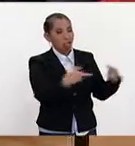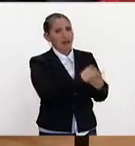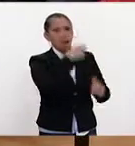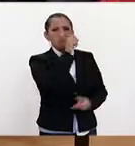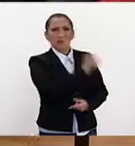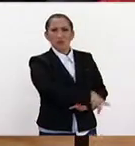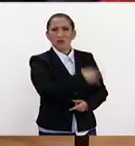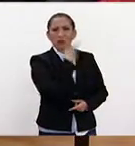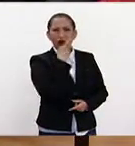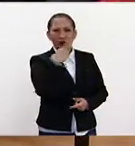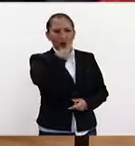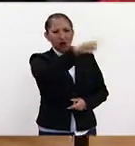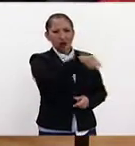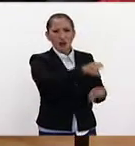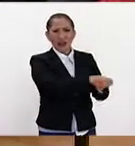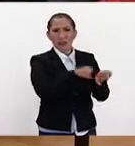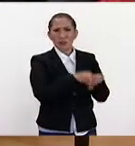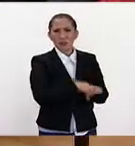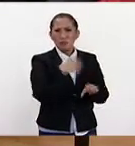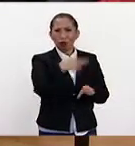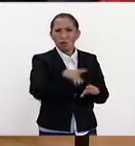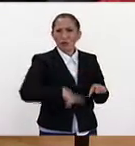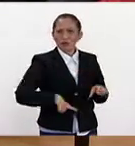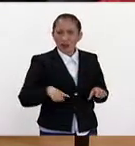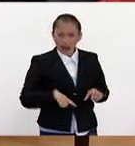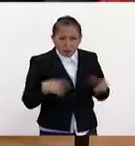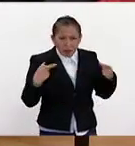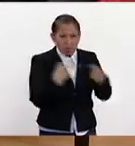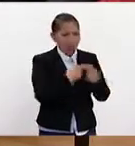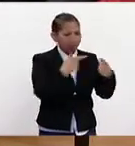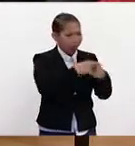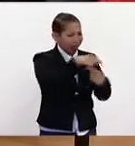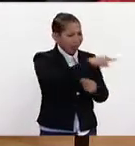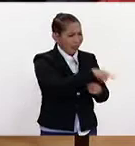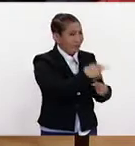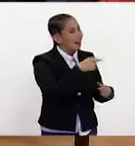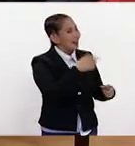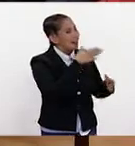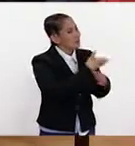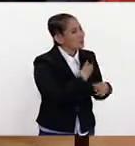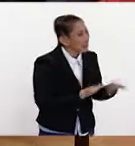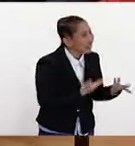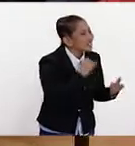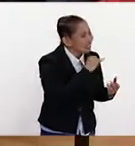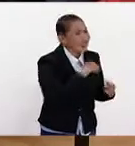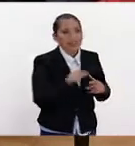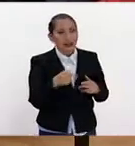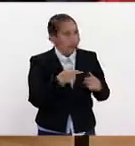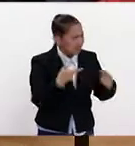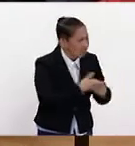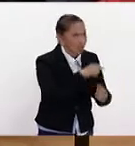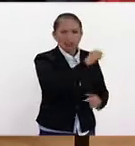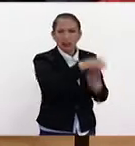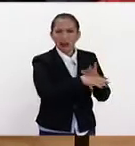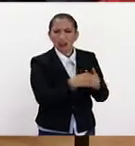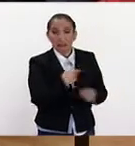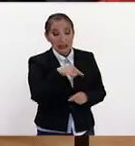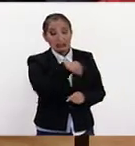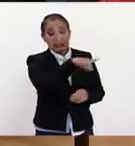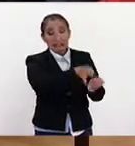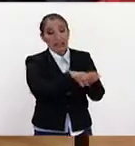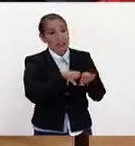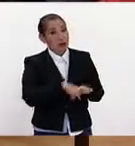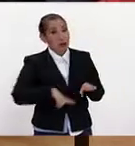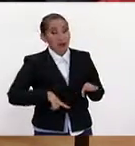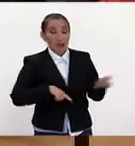con sus propios funcionarios. Sí, definitivamente. Creo que el gabinete de Trump es una contraparte muy importante